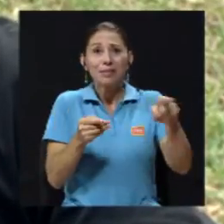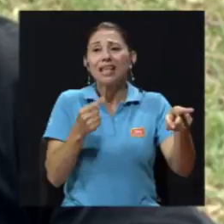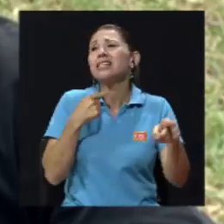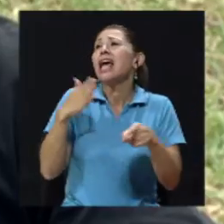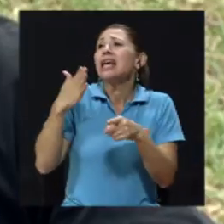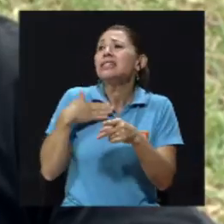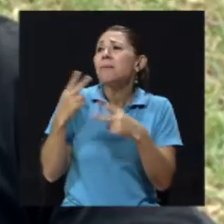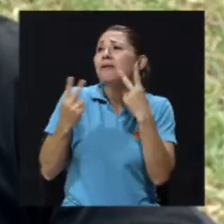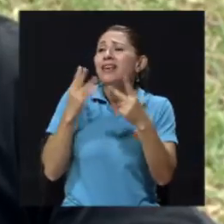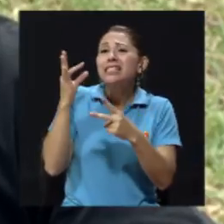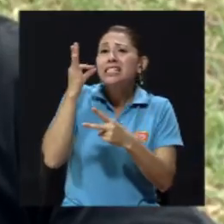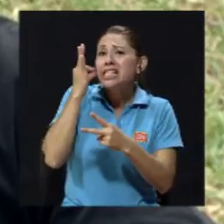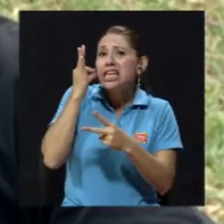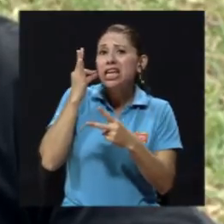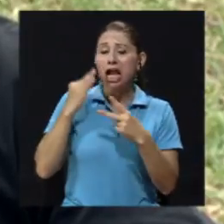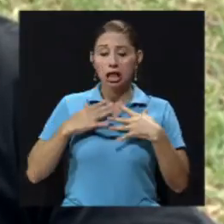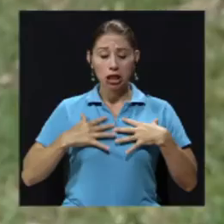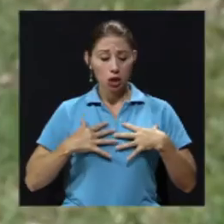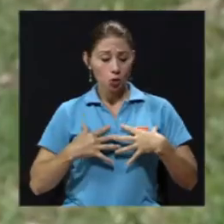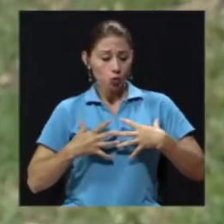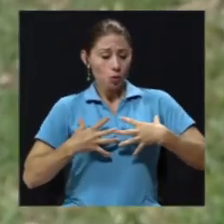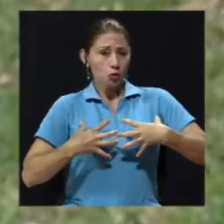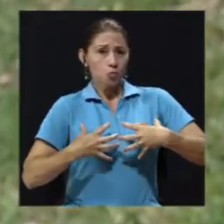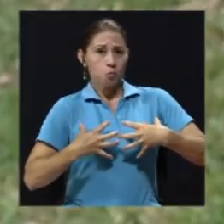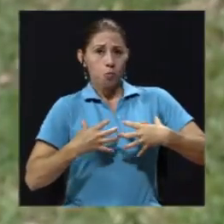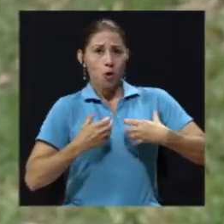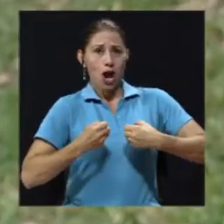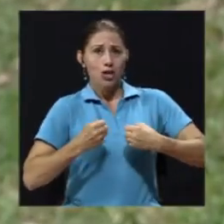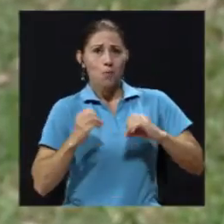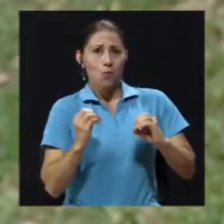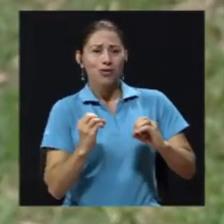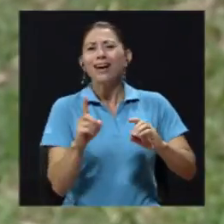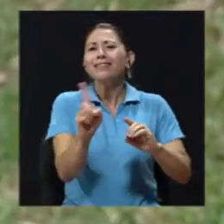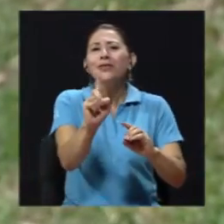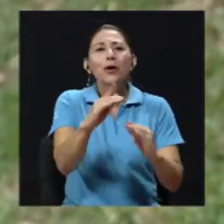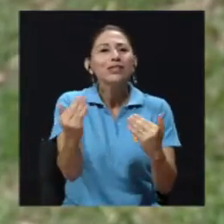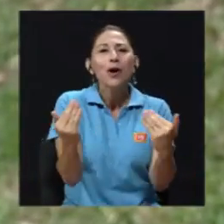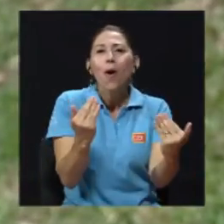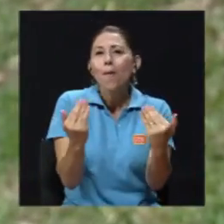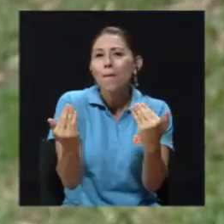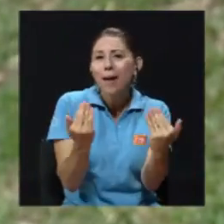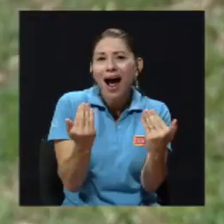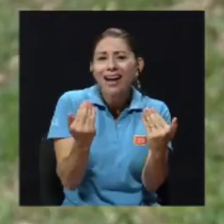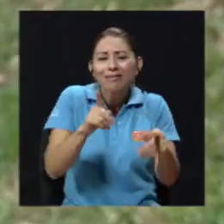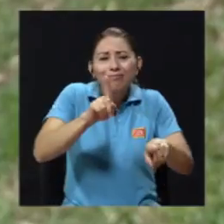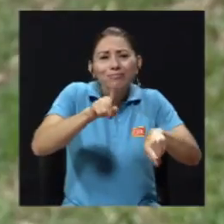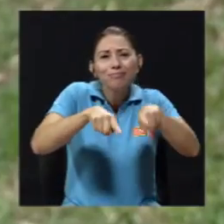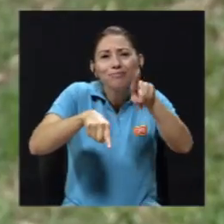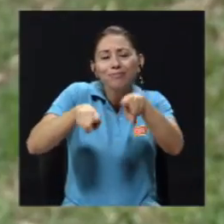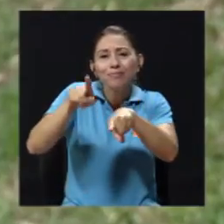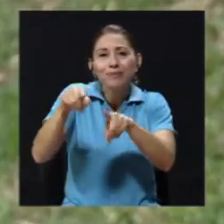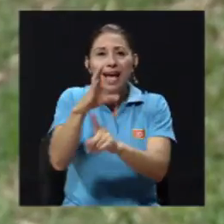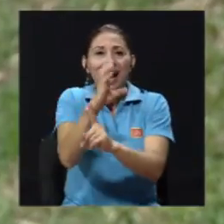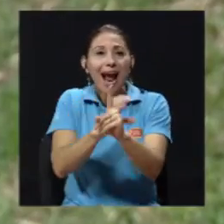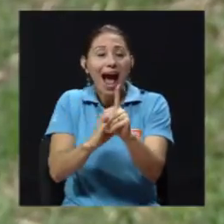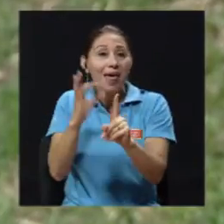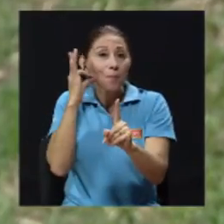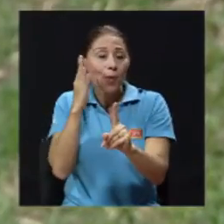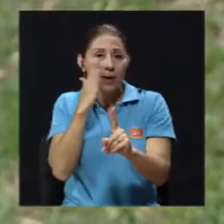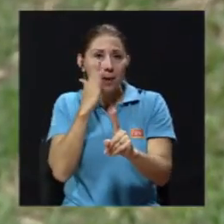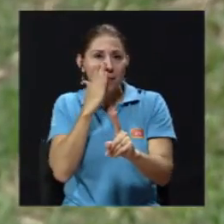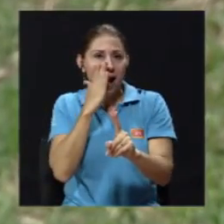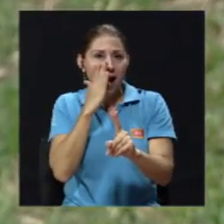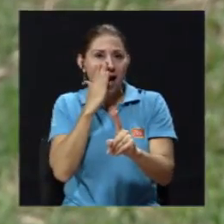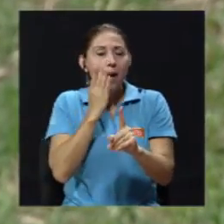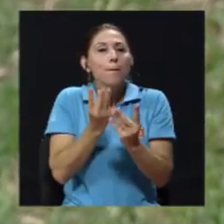mi prima, tiene unos pechos. Entonces, yo digo, no se compare. Cada mamá produce la cantidad de leche que su hijo